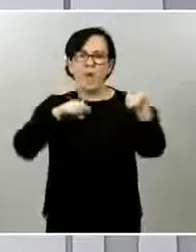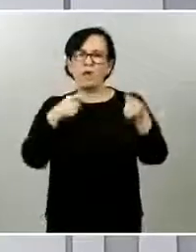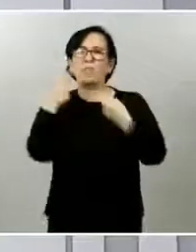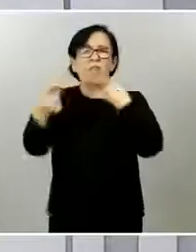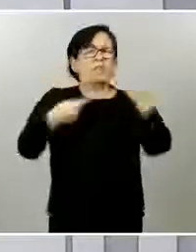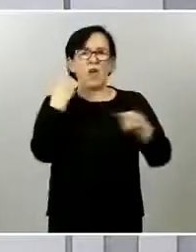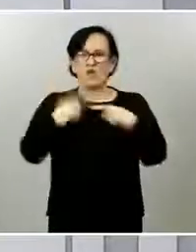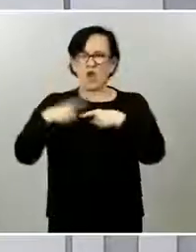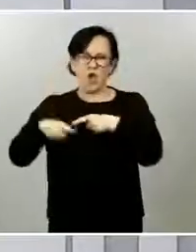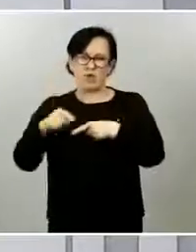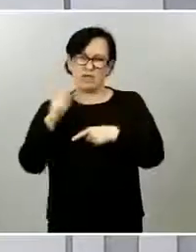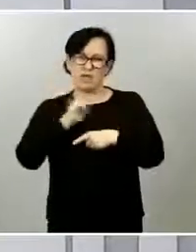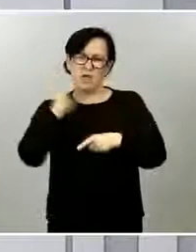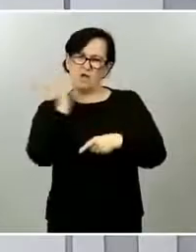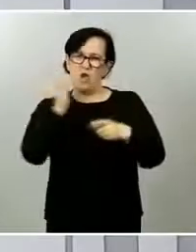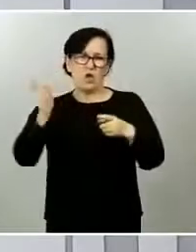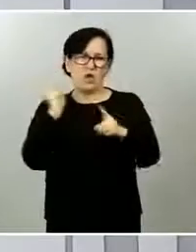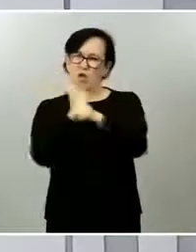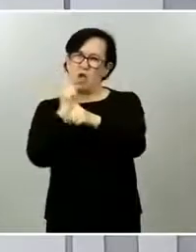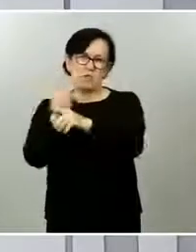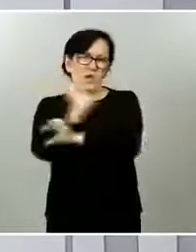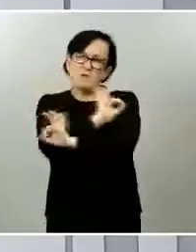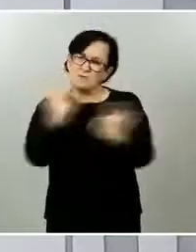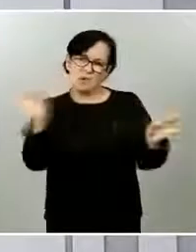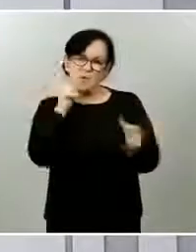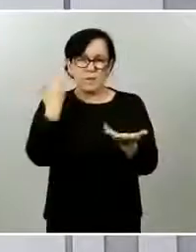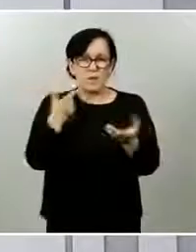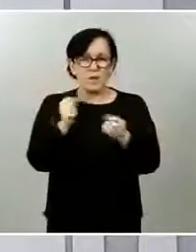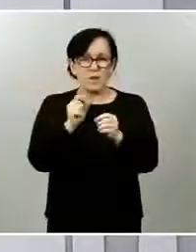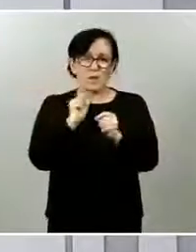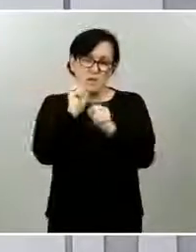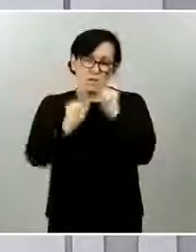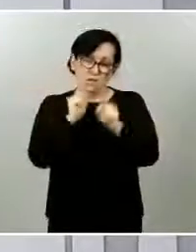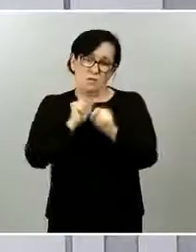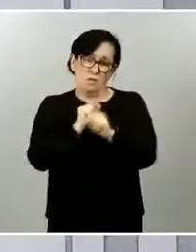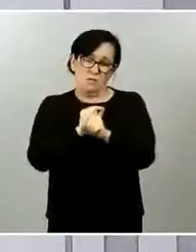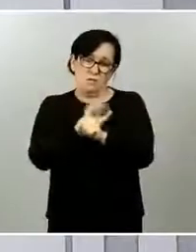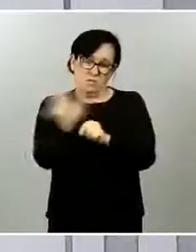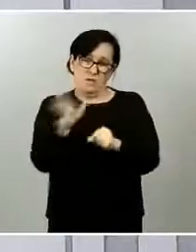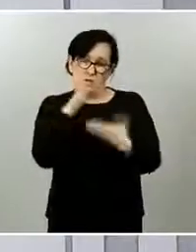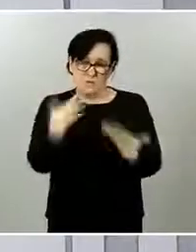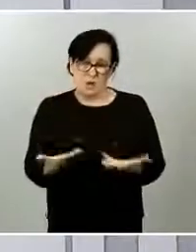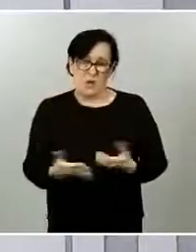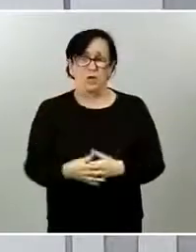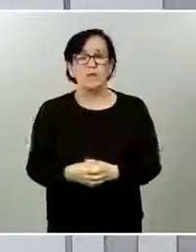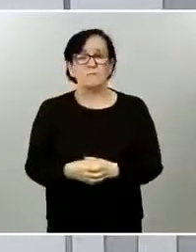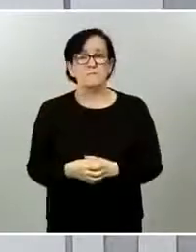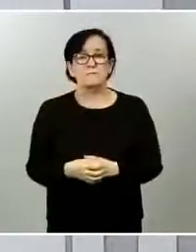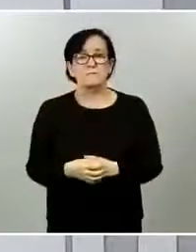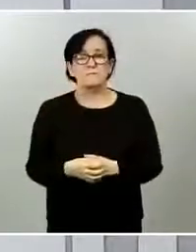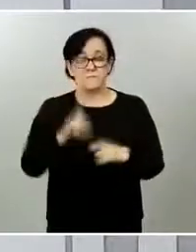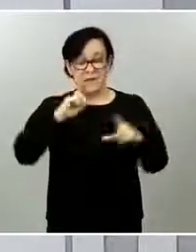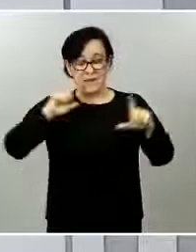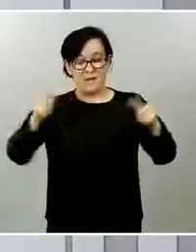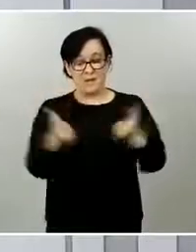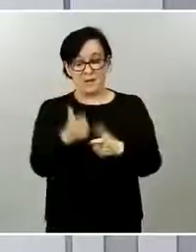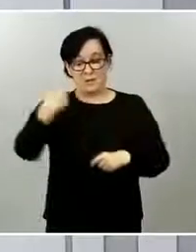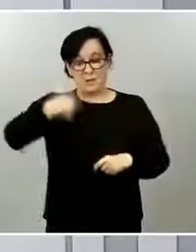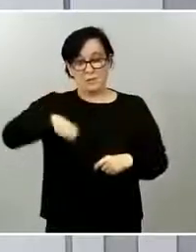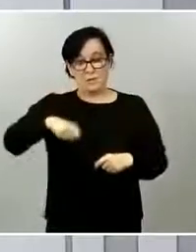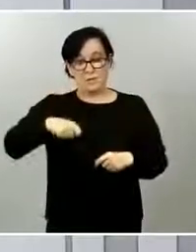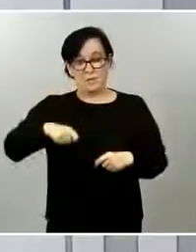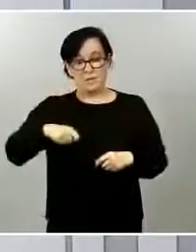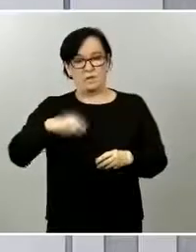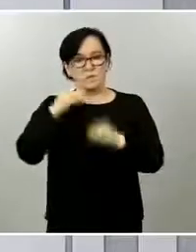cautela, con lealtad y, por tanto, intentando no trasladar falsos agravios o especulaciones que no tienen